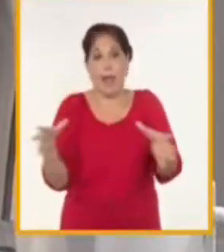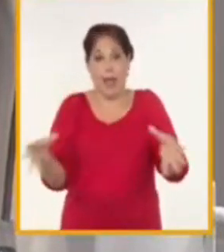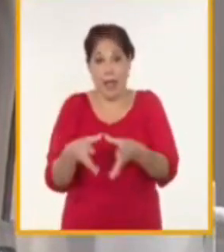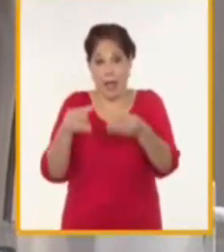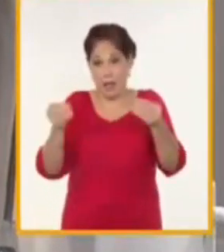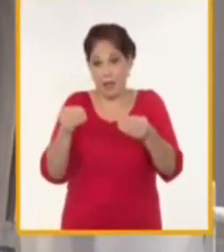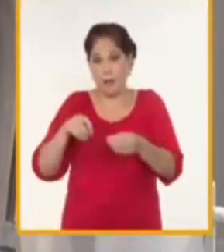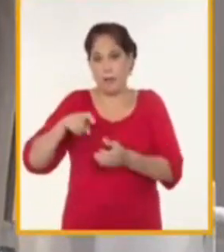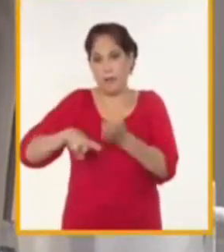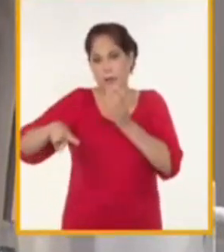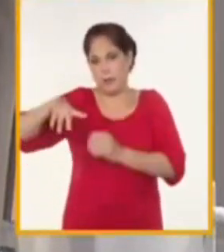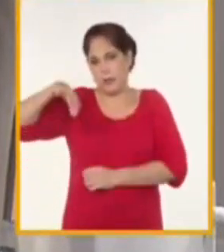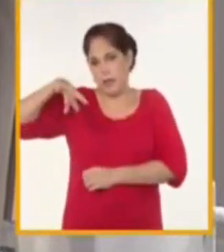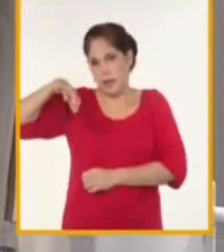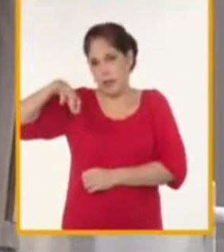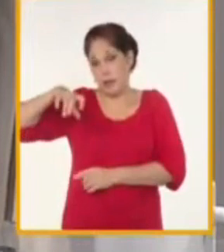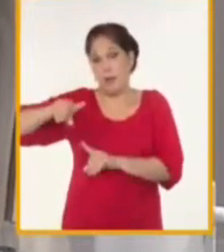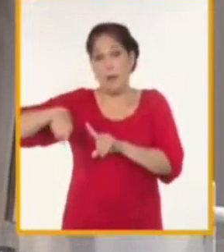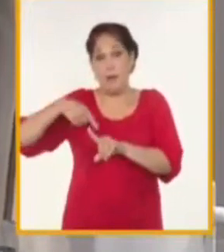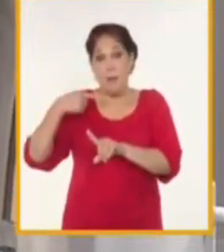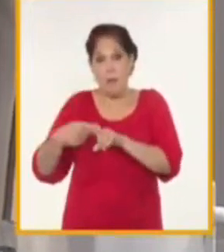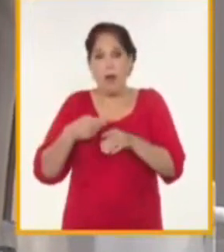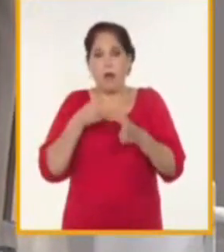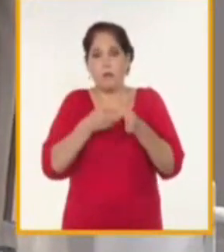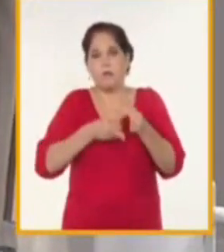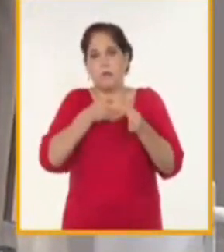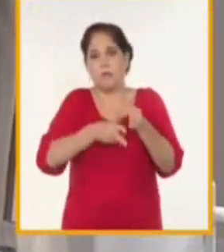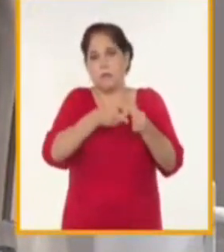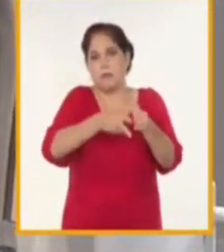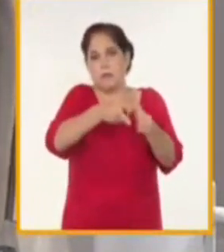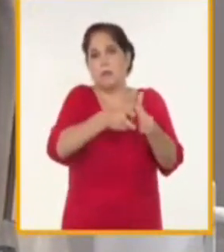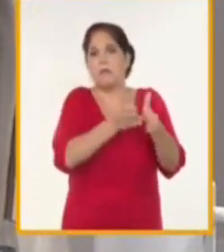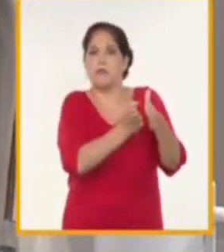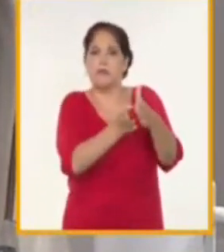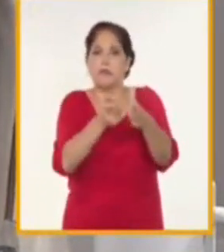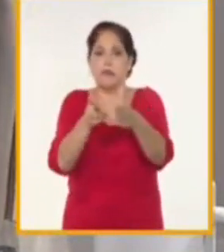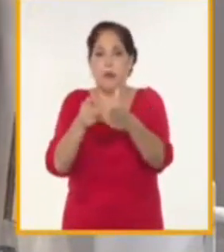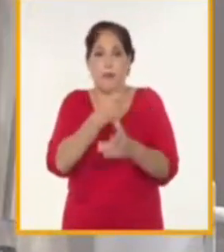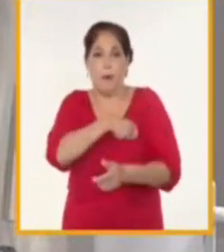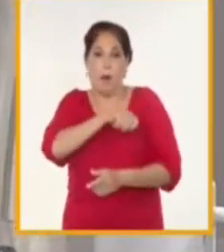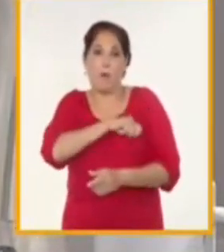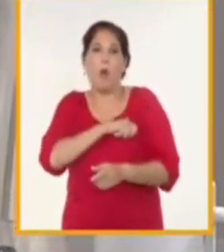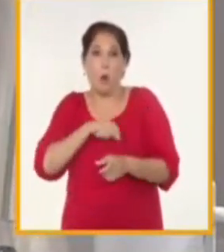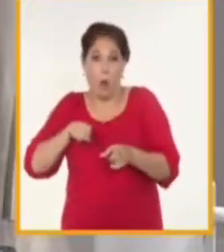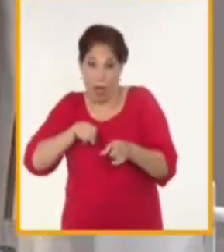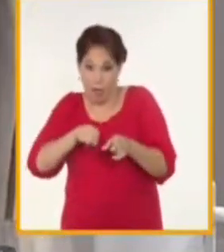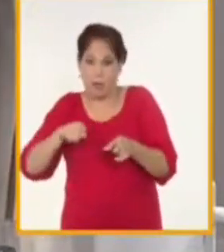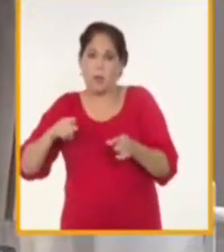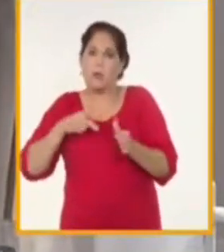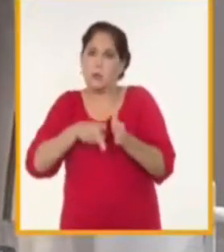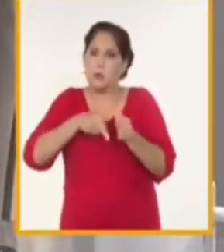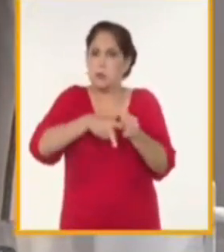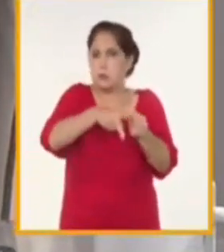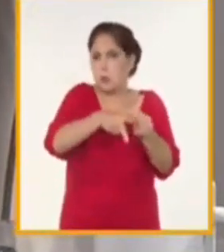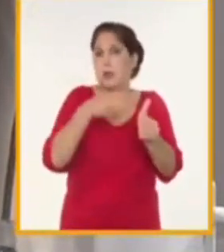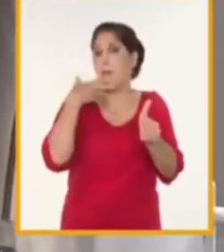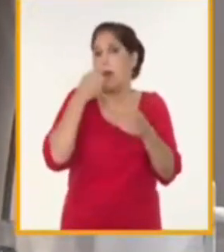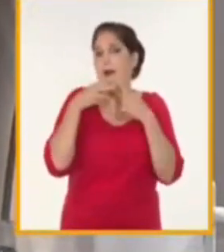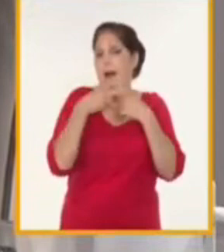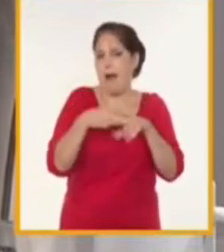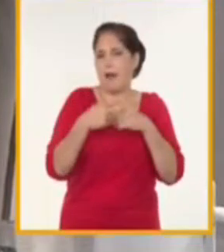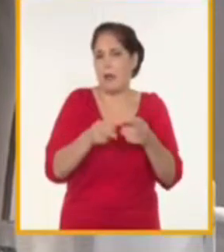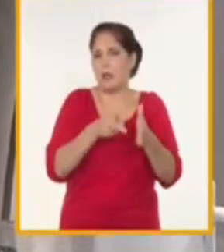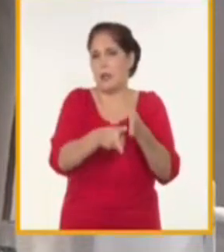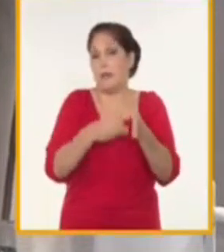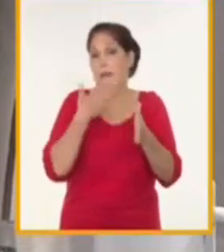y va a mejorar también el vial ferroviario del que también se nutre la población que se desplaza hacia Pinal